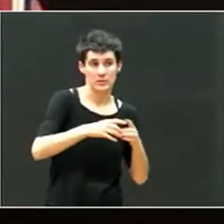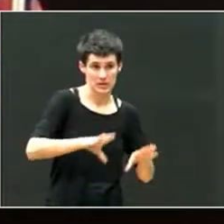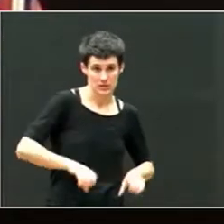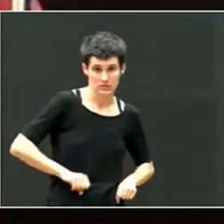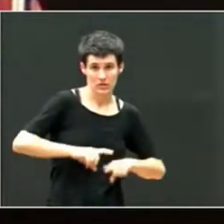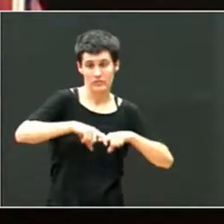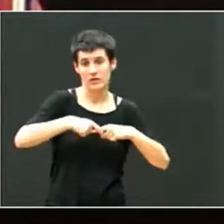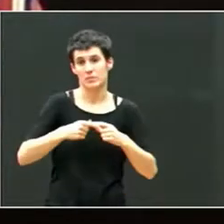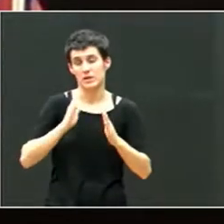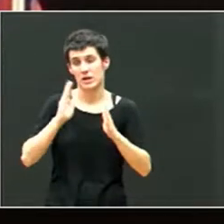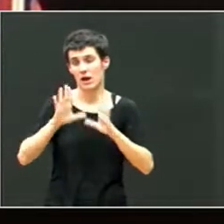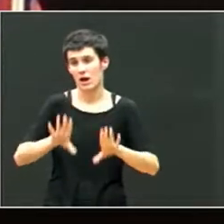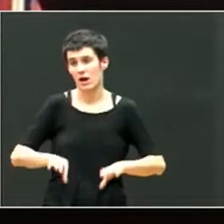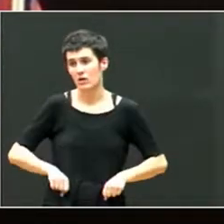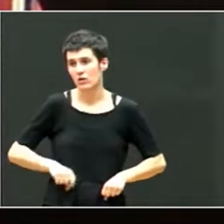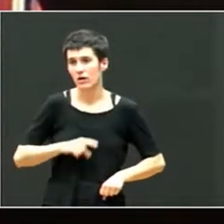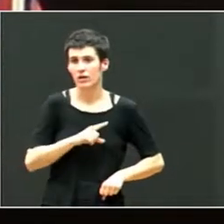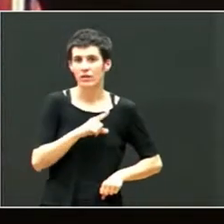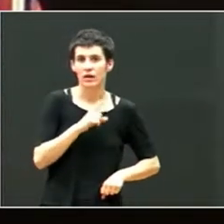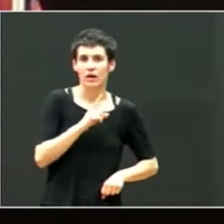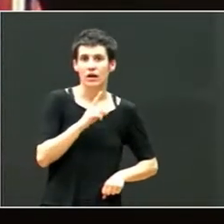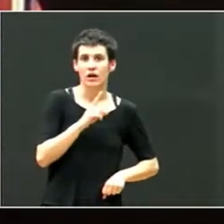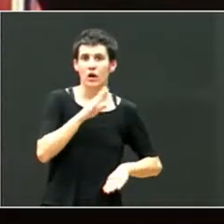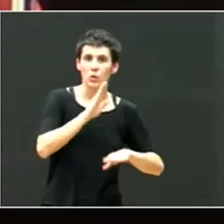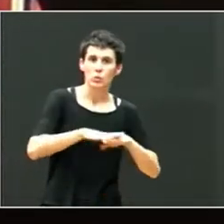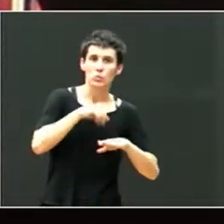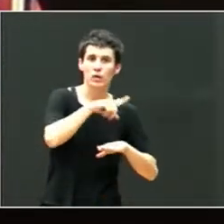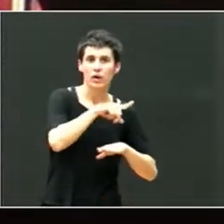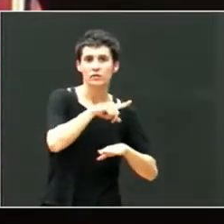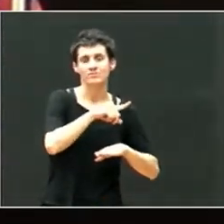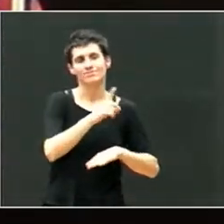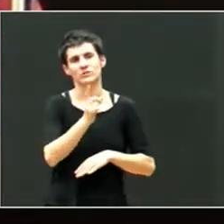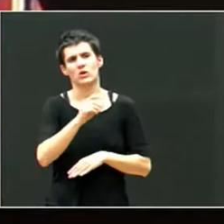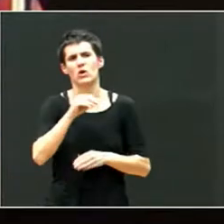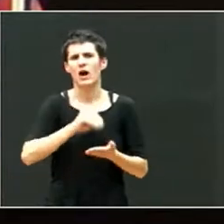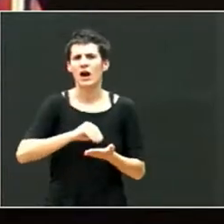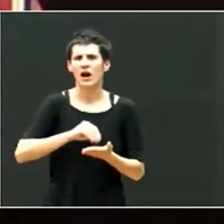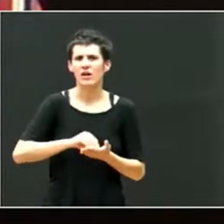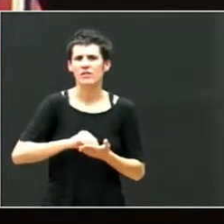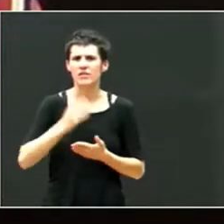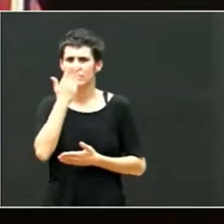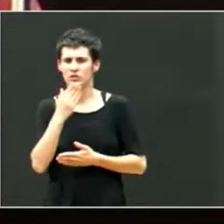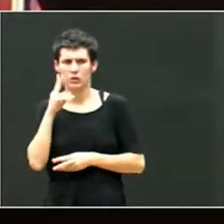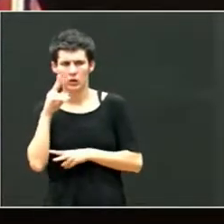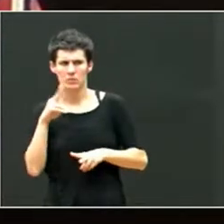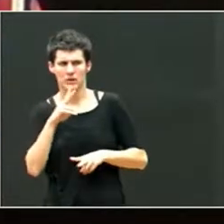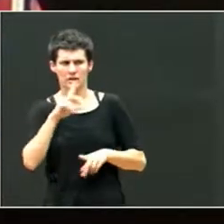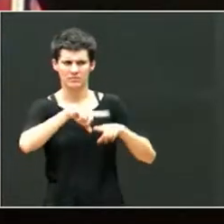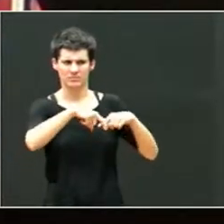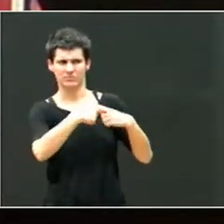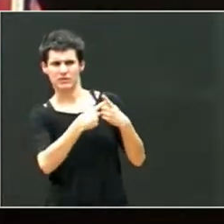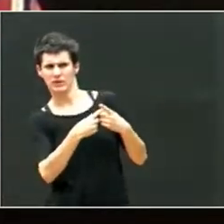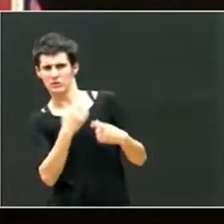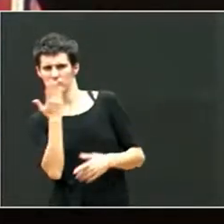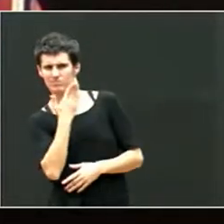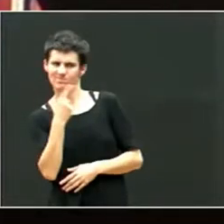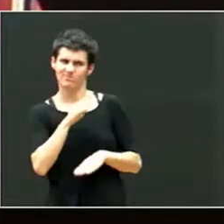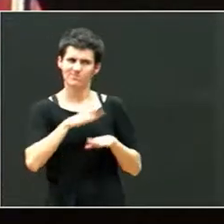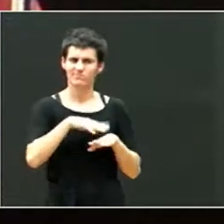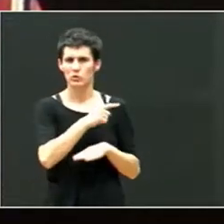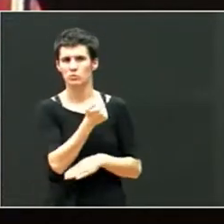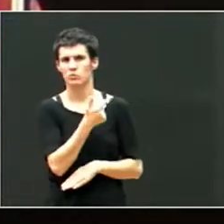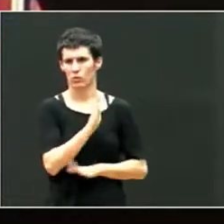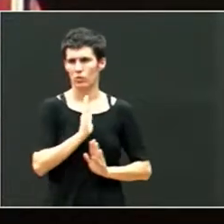causante de las dificultades. Muchas veces a las familias se las ha mirado mal como causantes de, y además con atribuciones